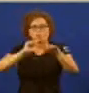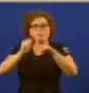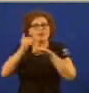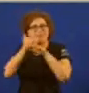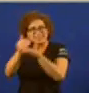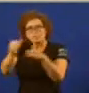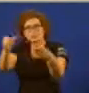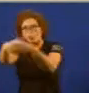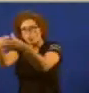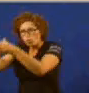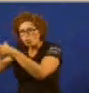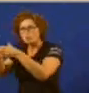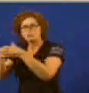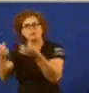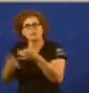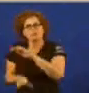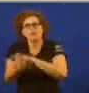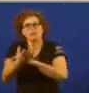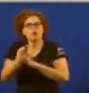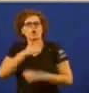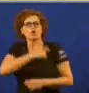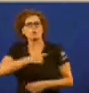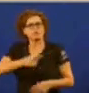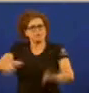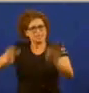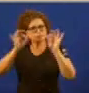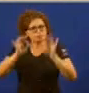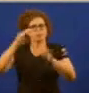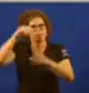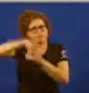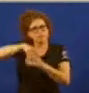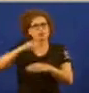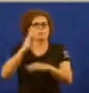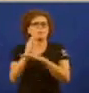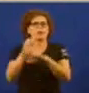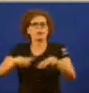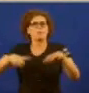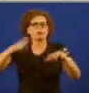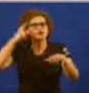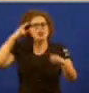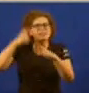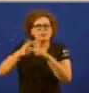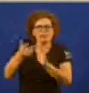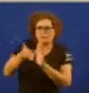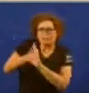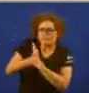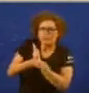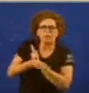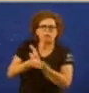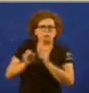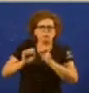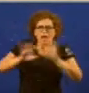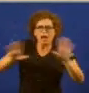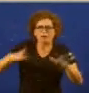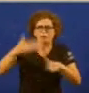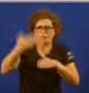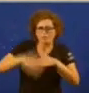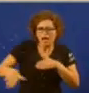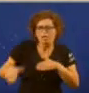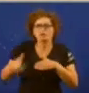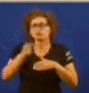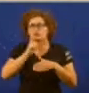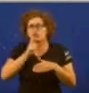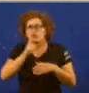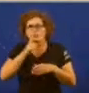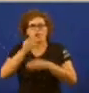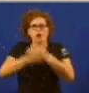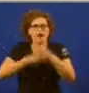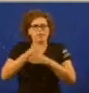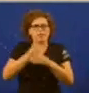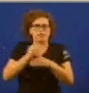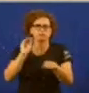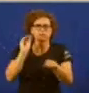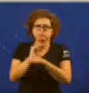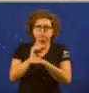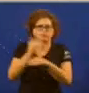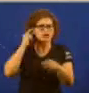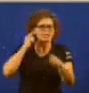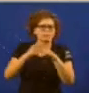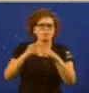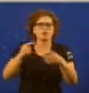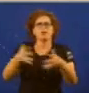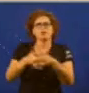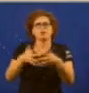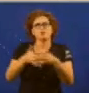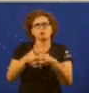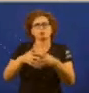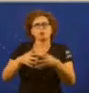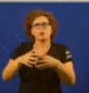grupos a unha comisión especial deste Parlamento que define actuacións plazos e orzamentos para as infraestructuras para Galicia fixando